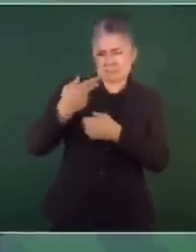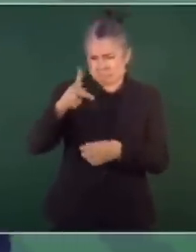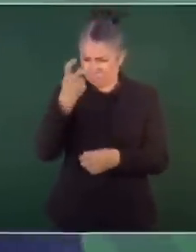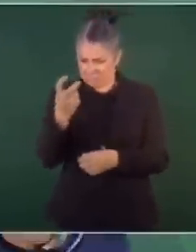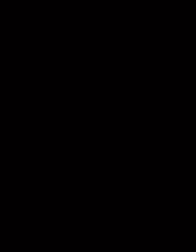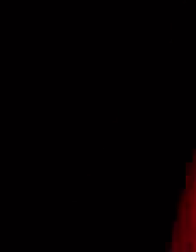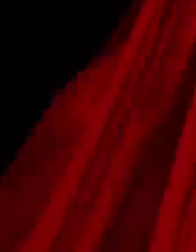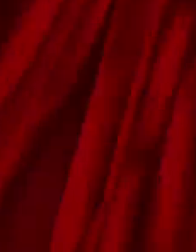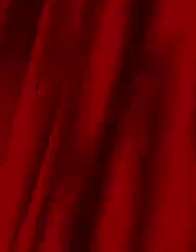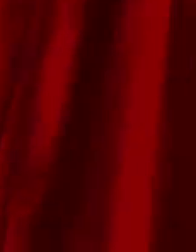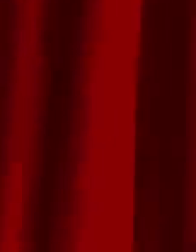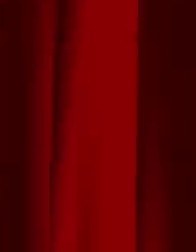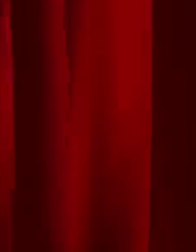estamos hablando de una denuncia.